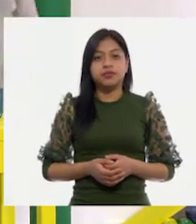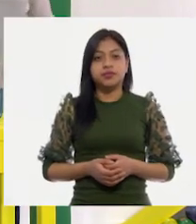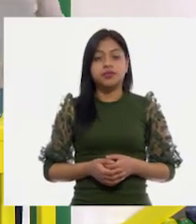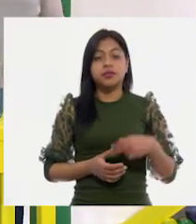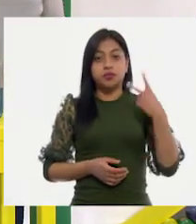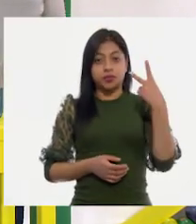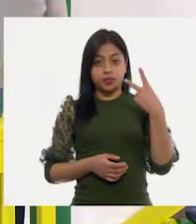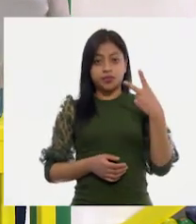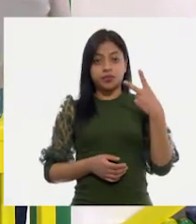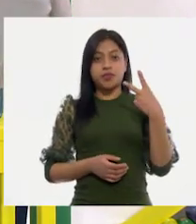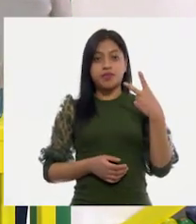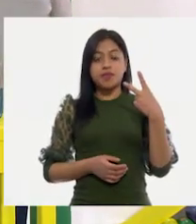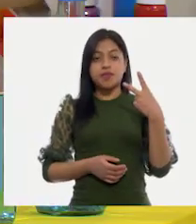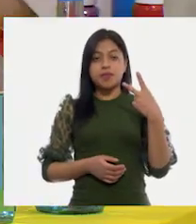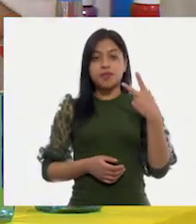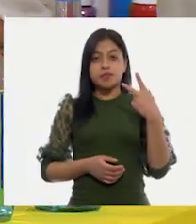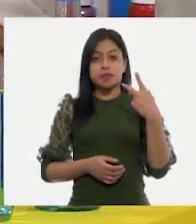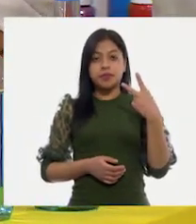Dos vasos.